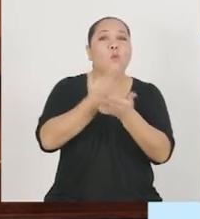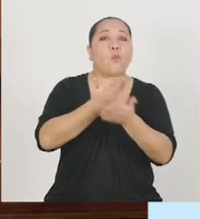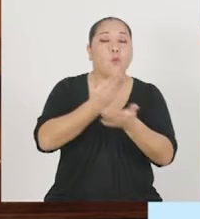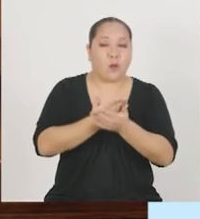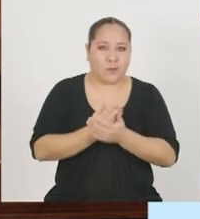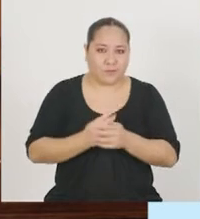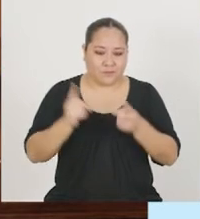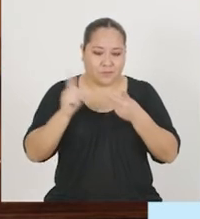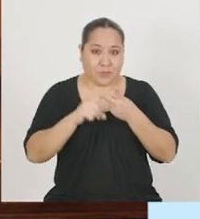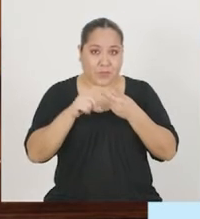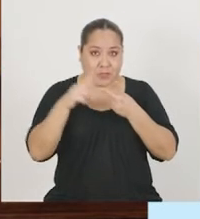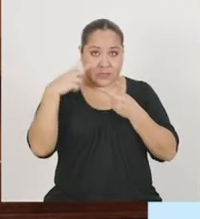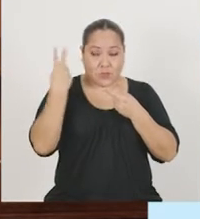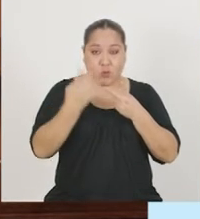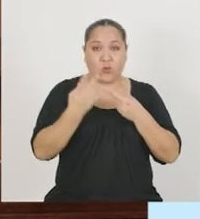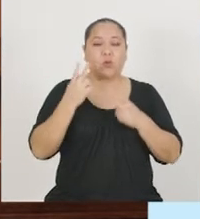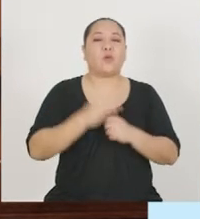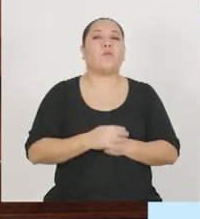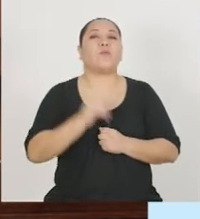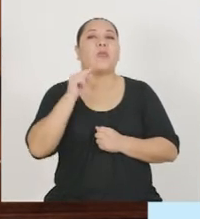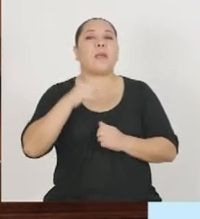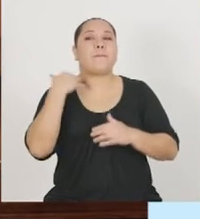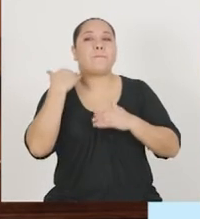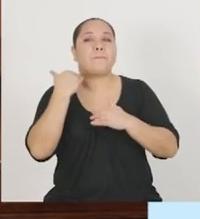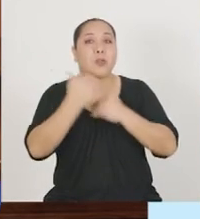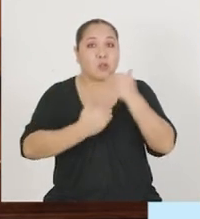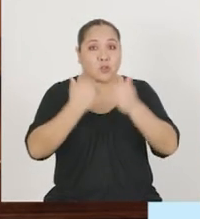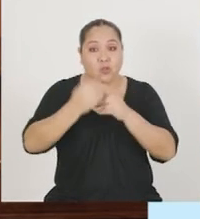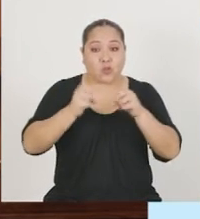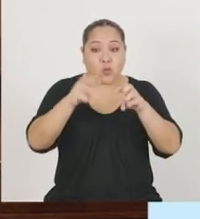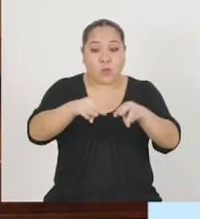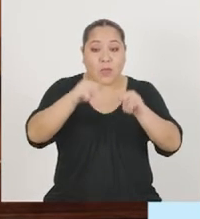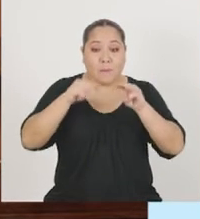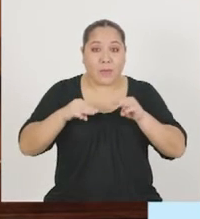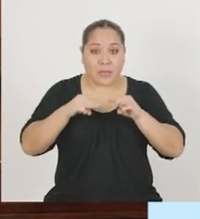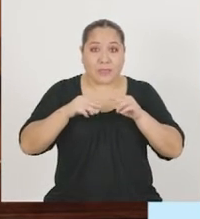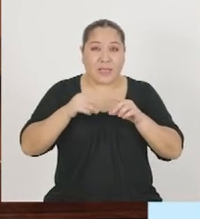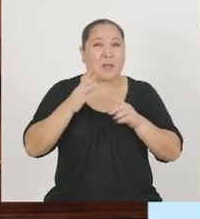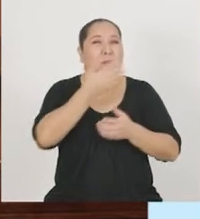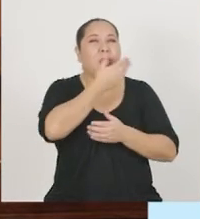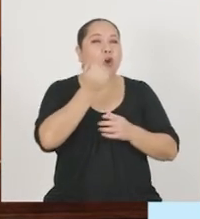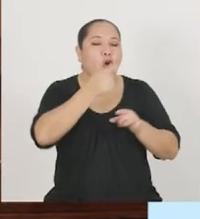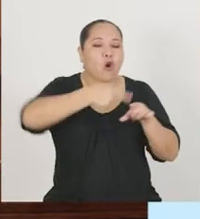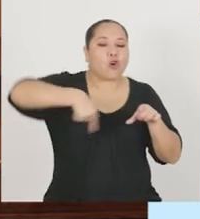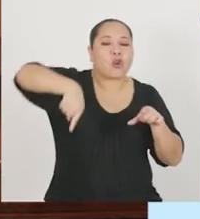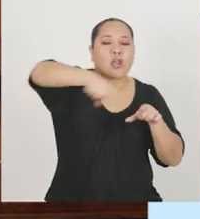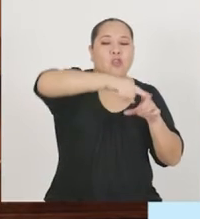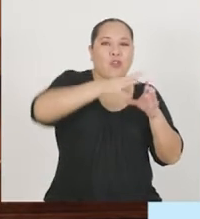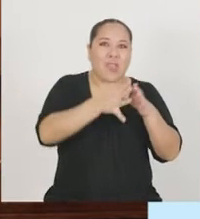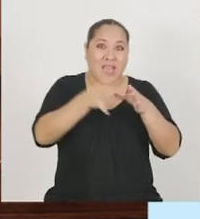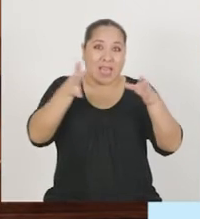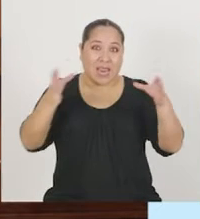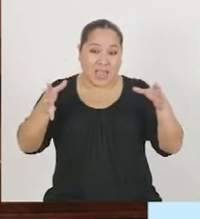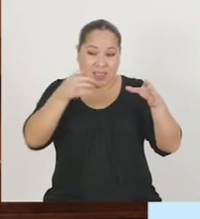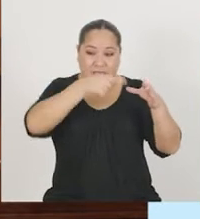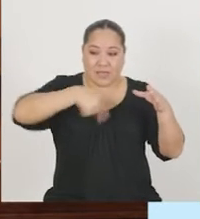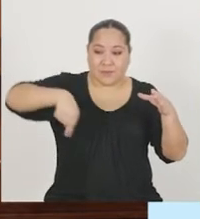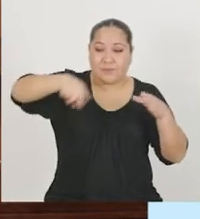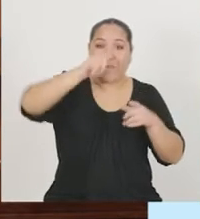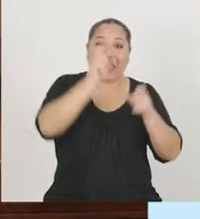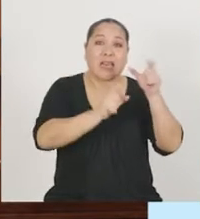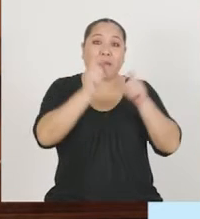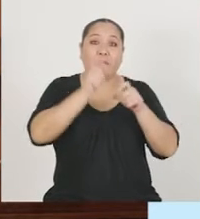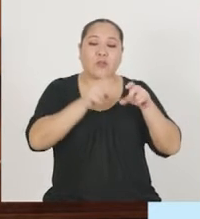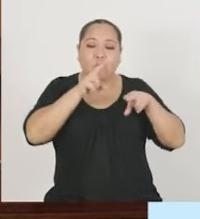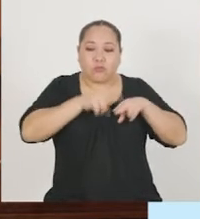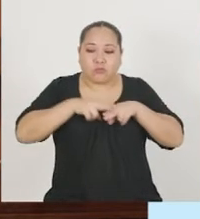Segundo, el proceso debe llevarse a cabo en una mesa preferiblemente redonda y de gran tamaño para